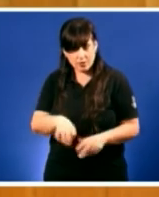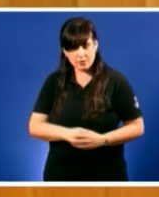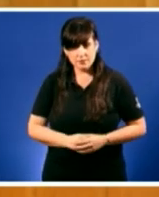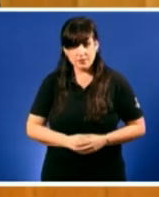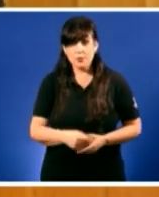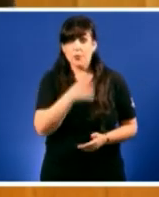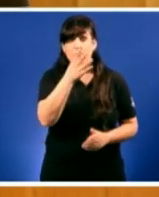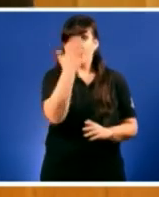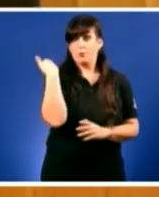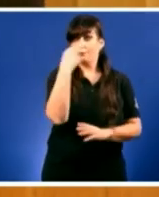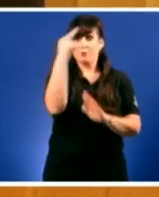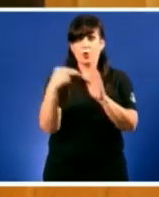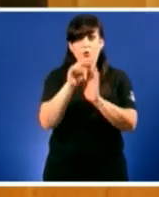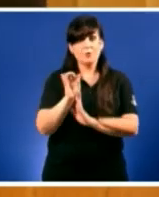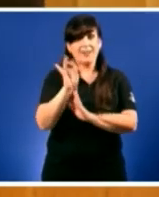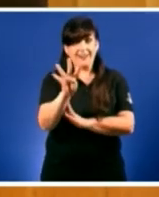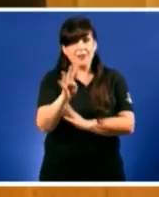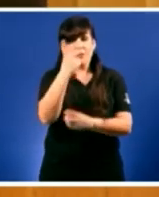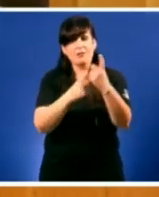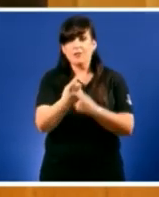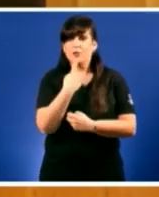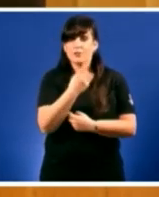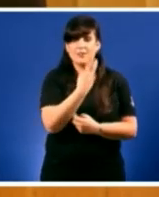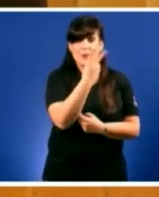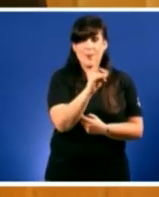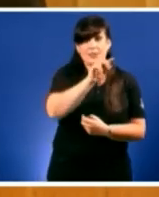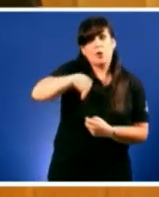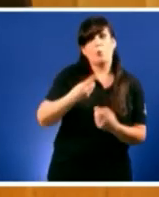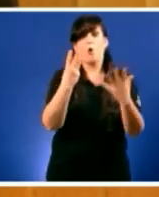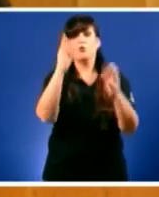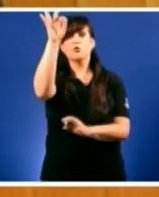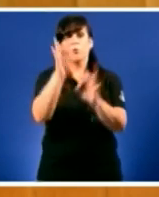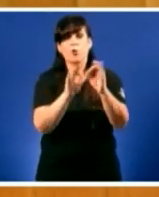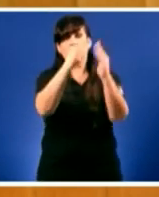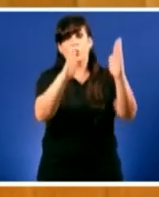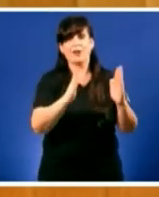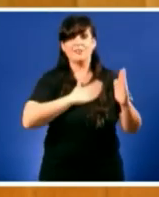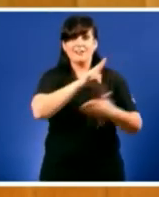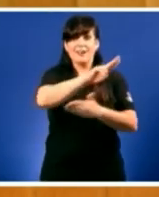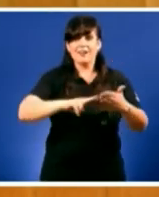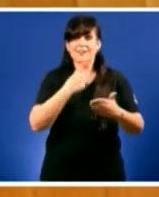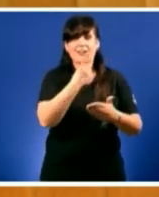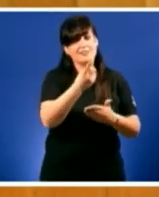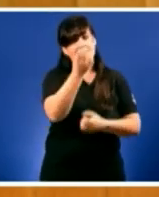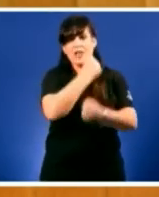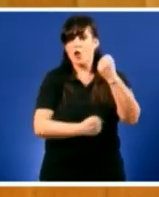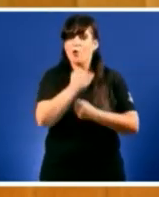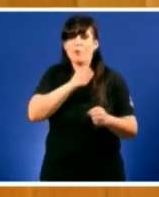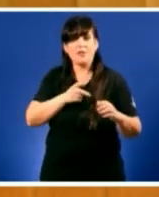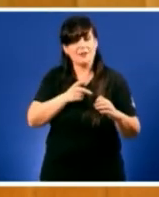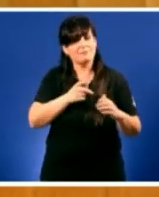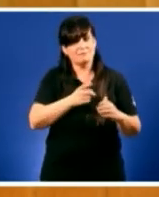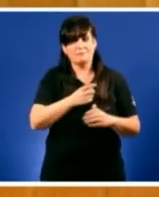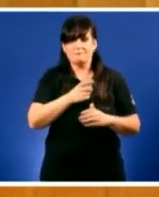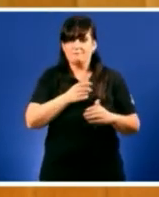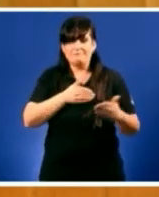disponíveis o 20,8% dos fogares galegos declarou ter moitas dificultades para chegar a fin de